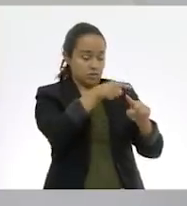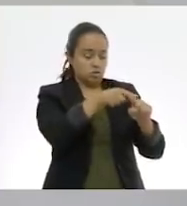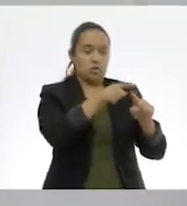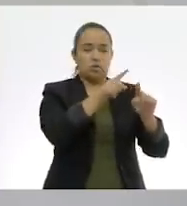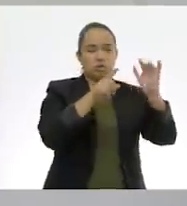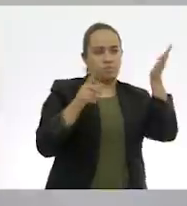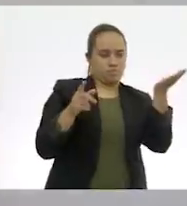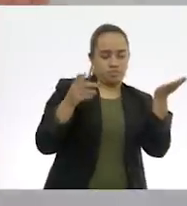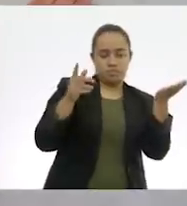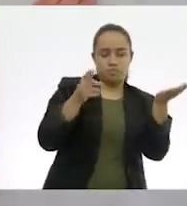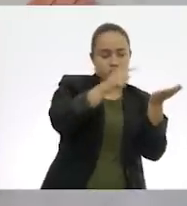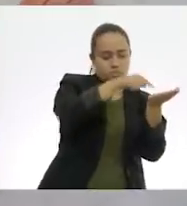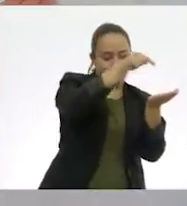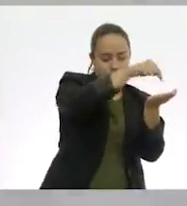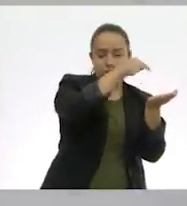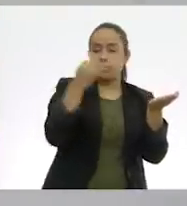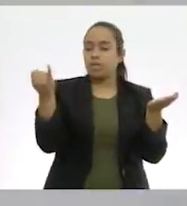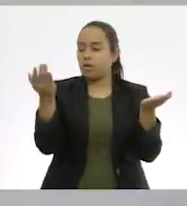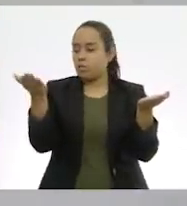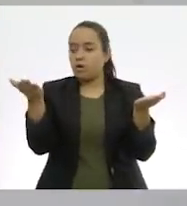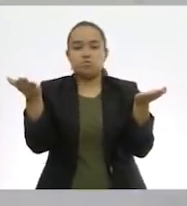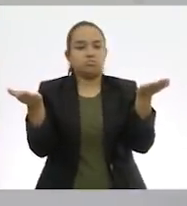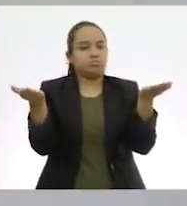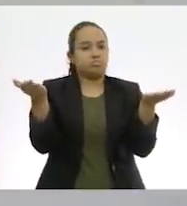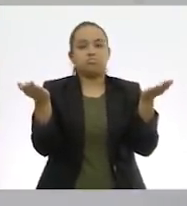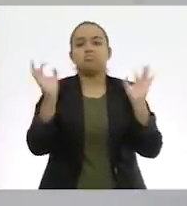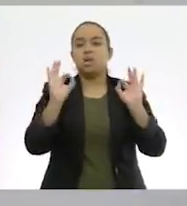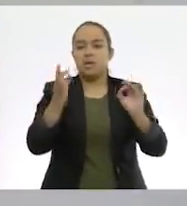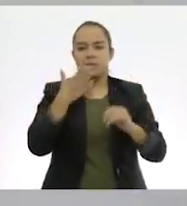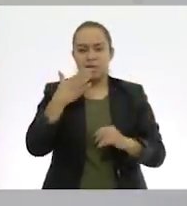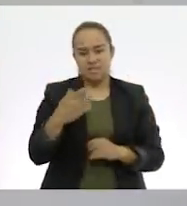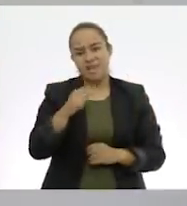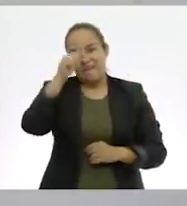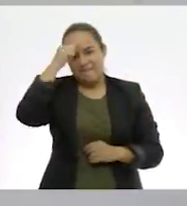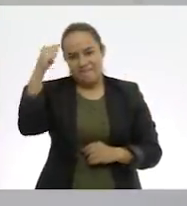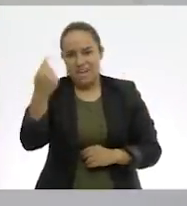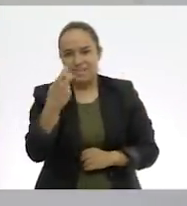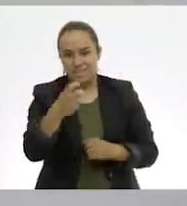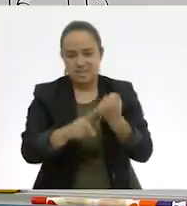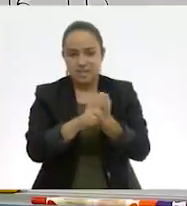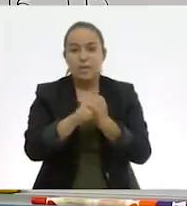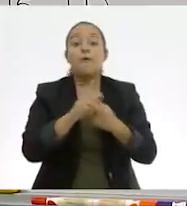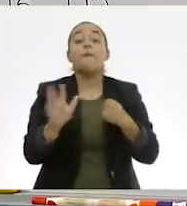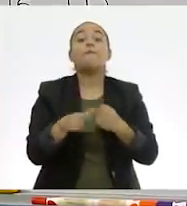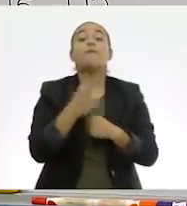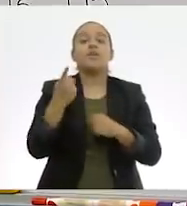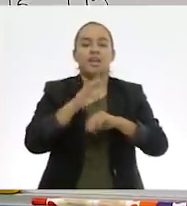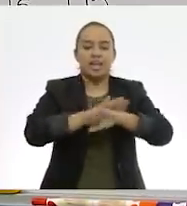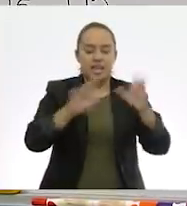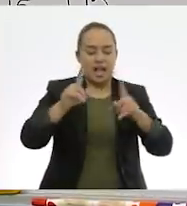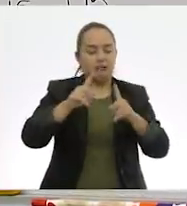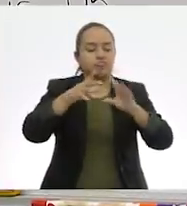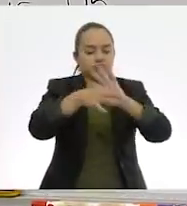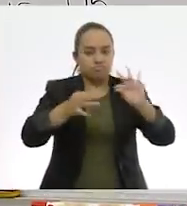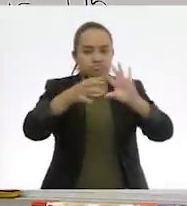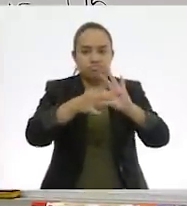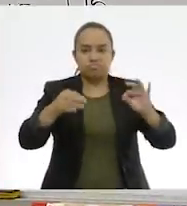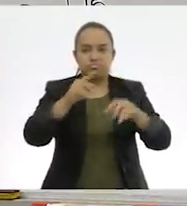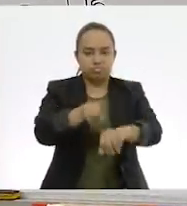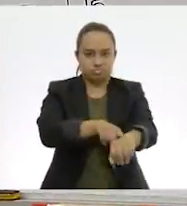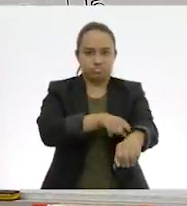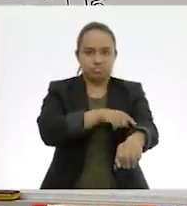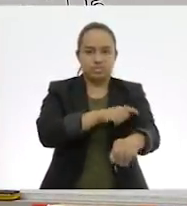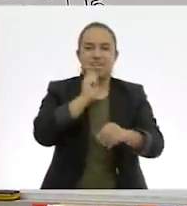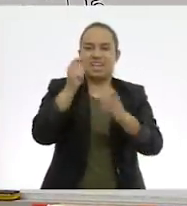valor de este lado de la balanza que del otro. Ajá. Estuvo muy sencillo el problema una vez que ya teníamos todos los conceptos que